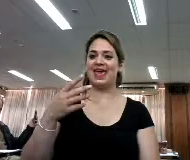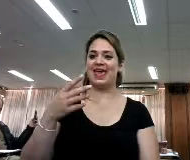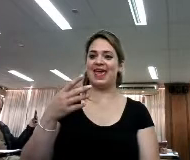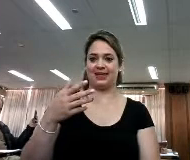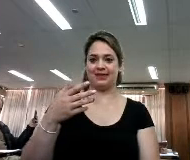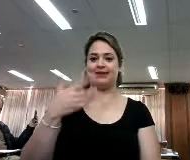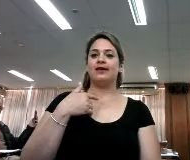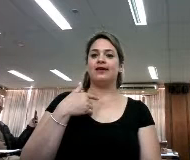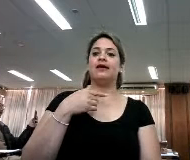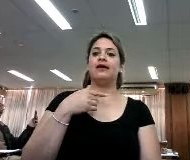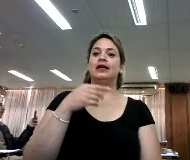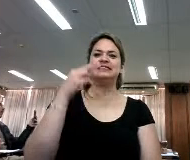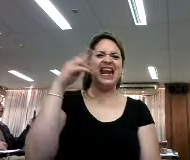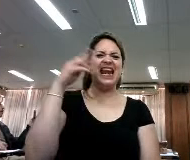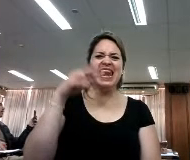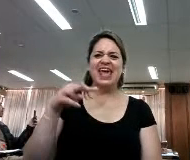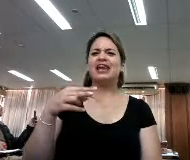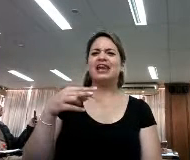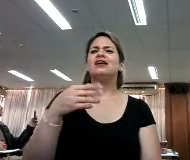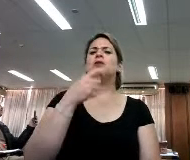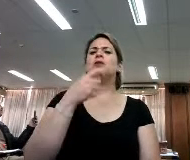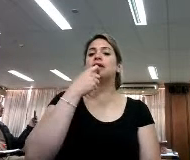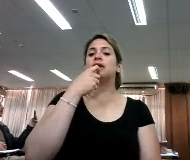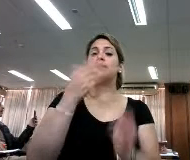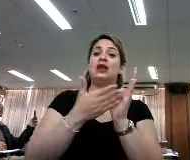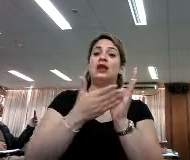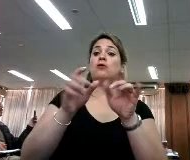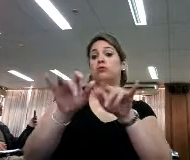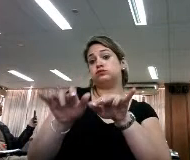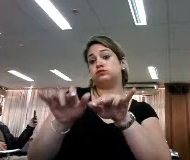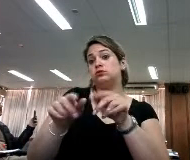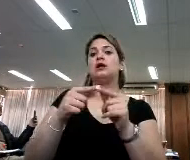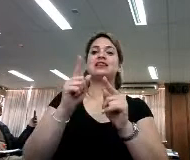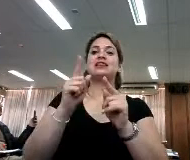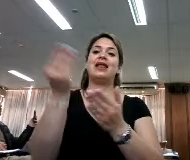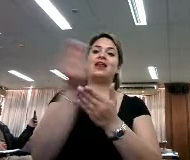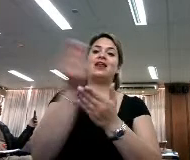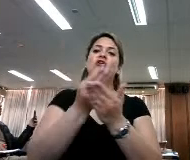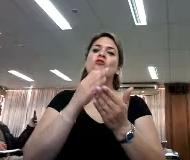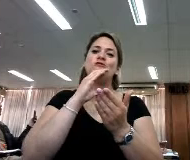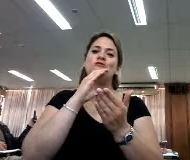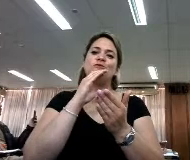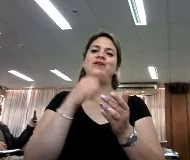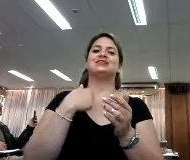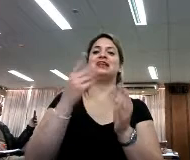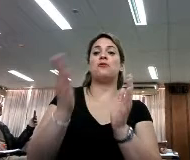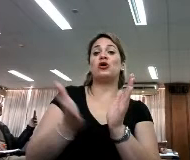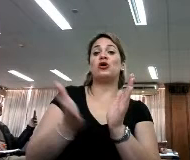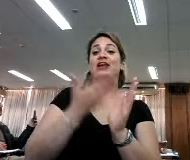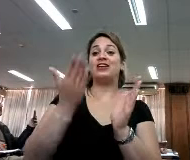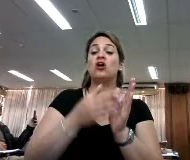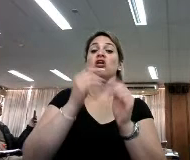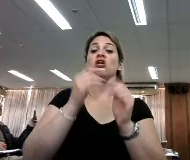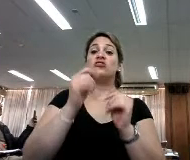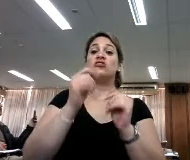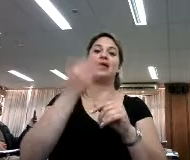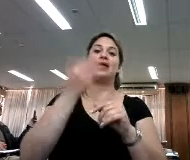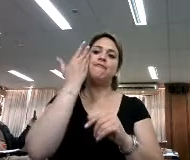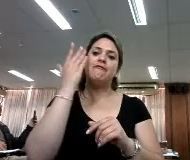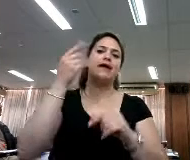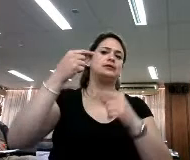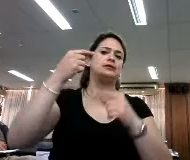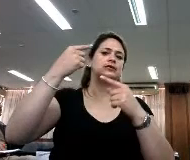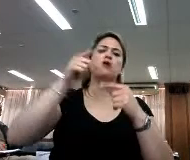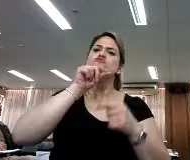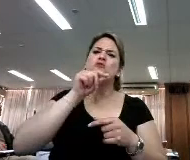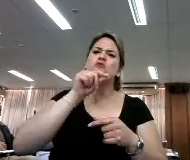lectura más tradicional tampoco leemos libros electrónicos, leemos cómics, leemos revistas, leemos blogs, leemos foros, leemos